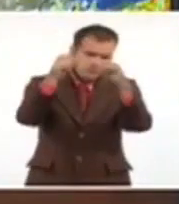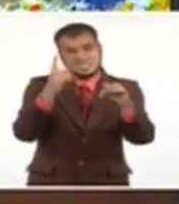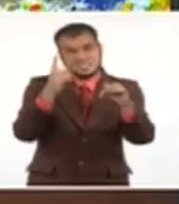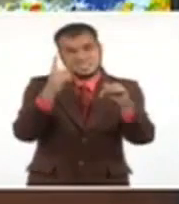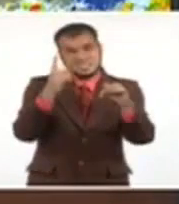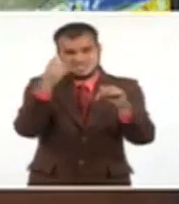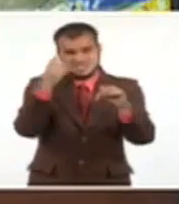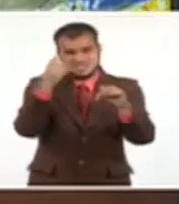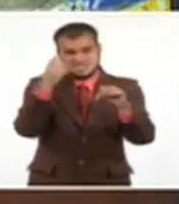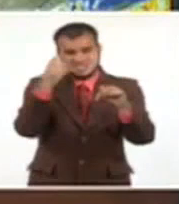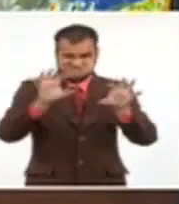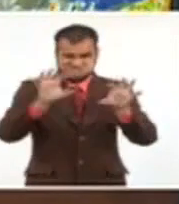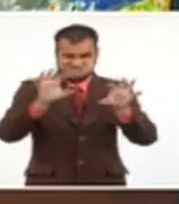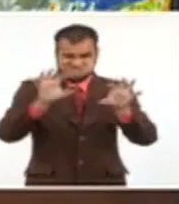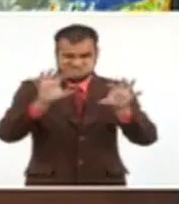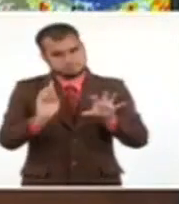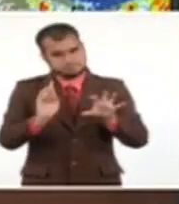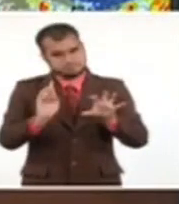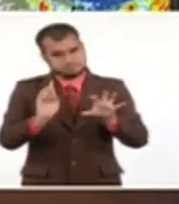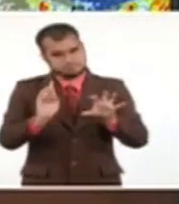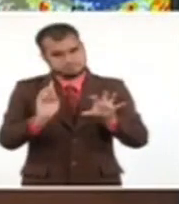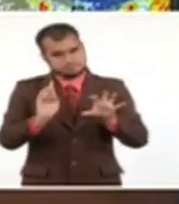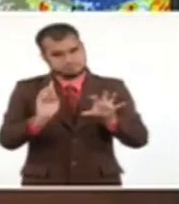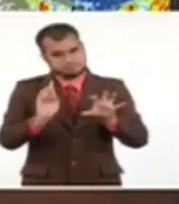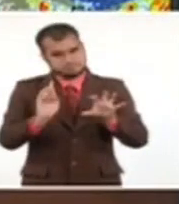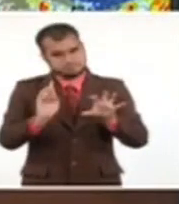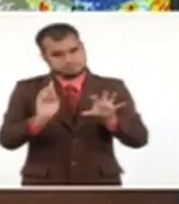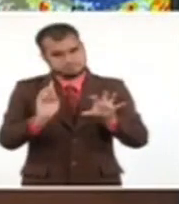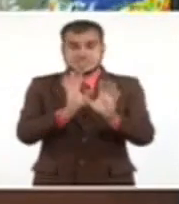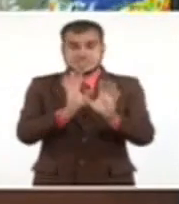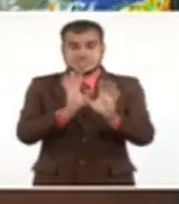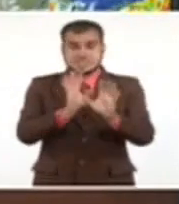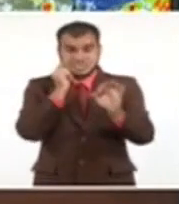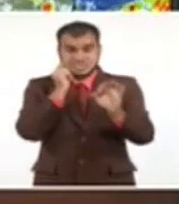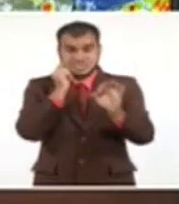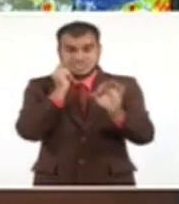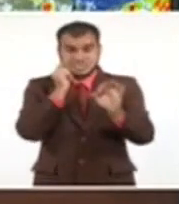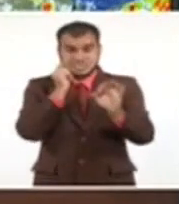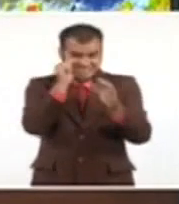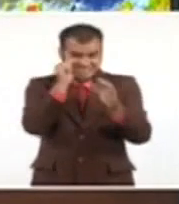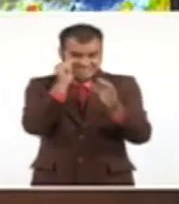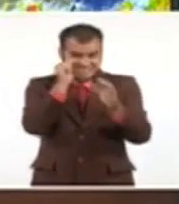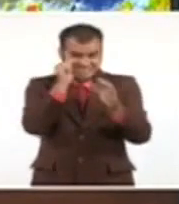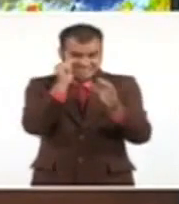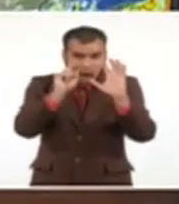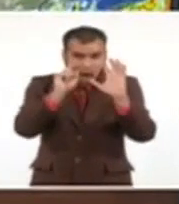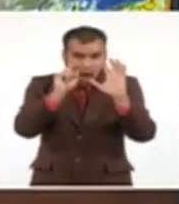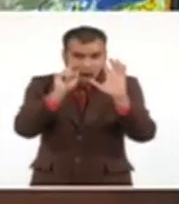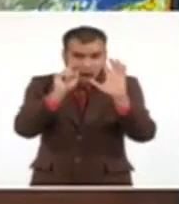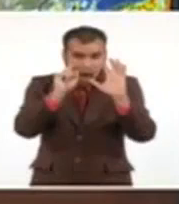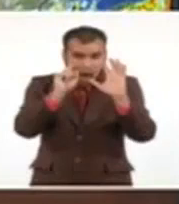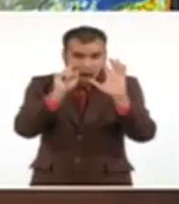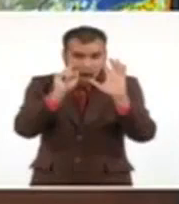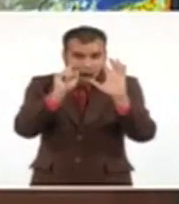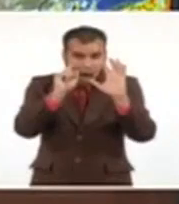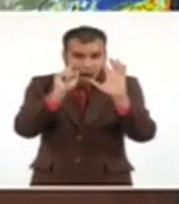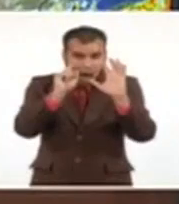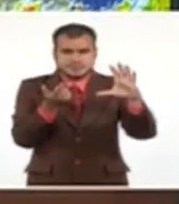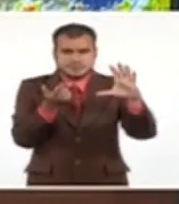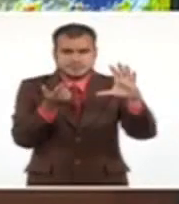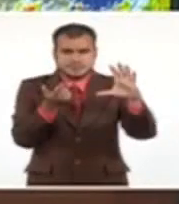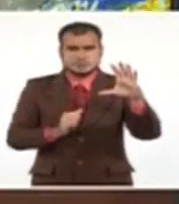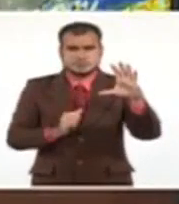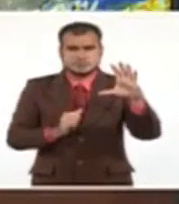tiene el sistema. Pero ese centro está situado a las 7 de la noche, en los 17.8 grados de latitud norte,